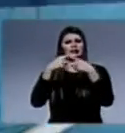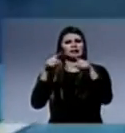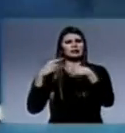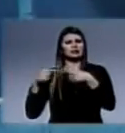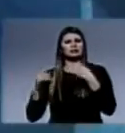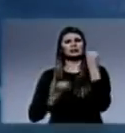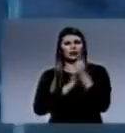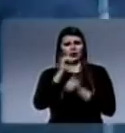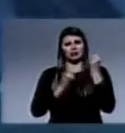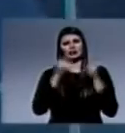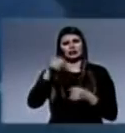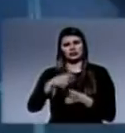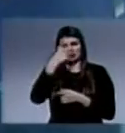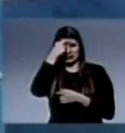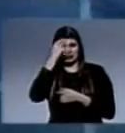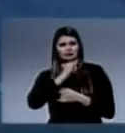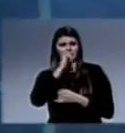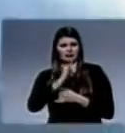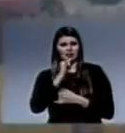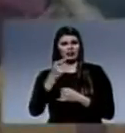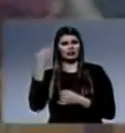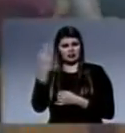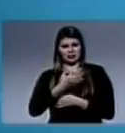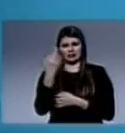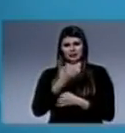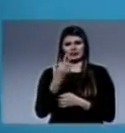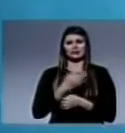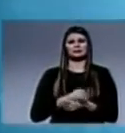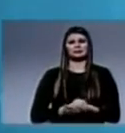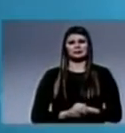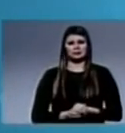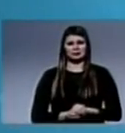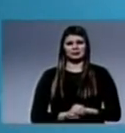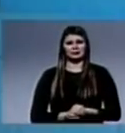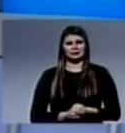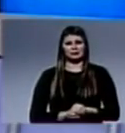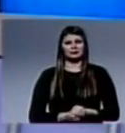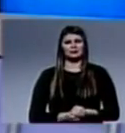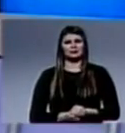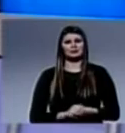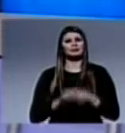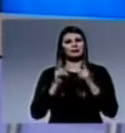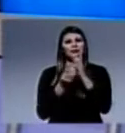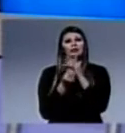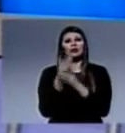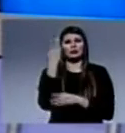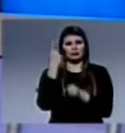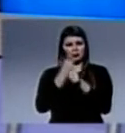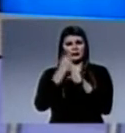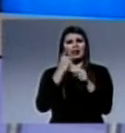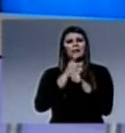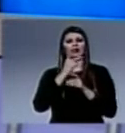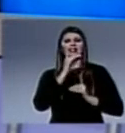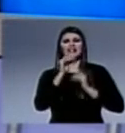noticias en el Noticiero Cristiano con la noticia viva. Y empezamos ya nomás con el